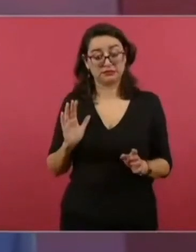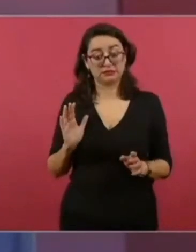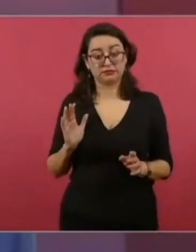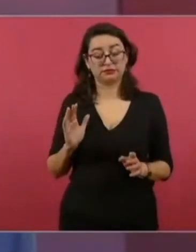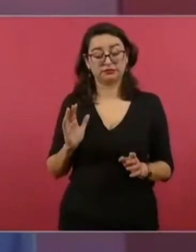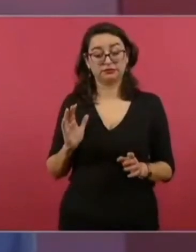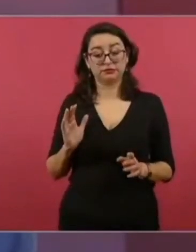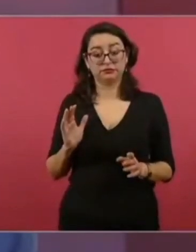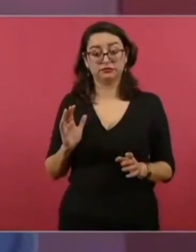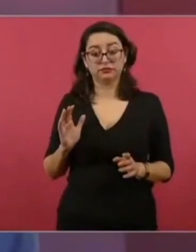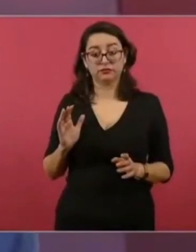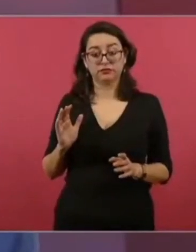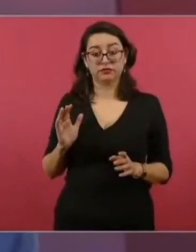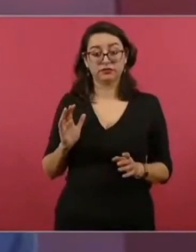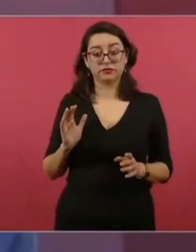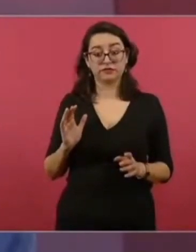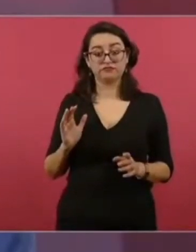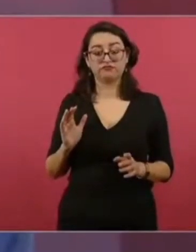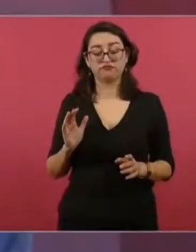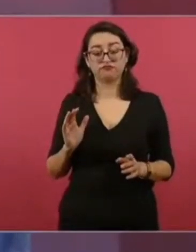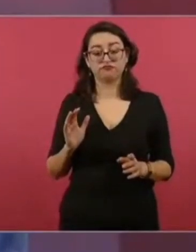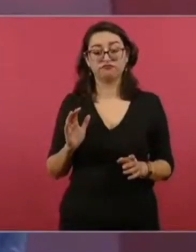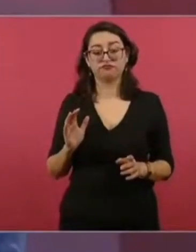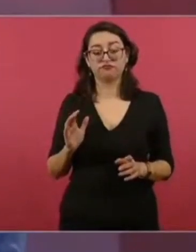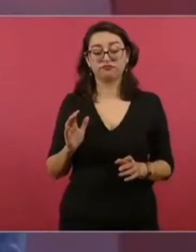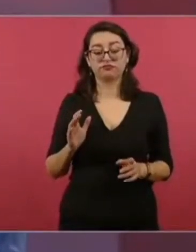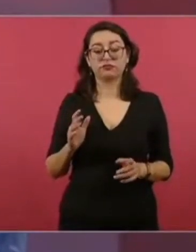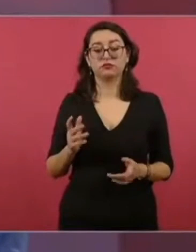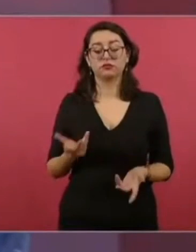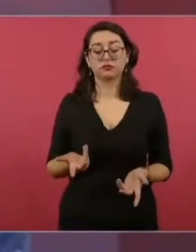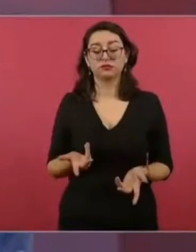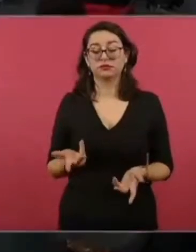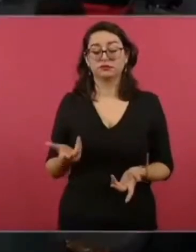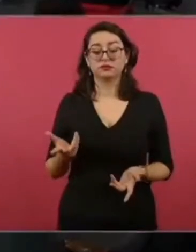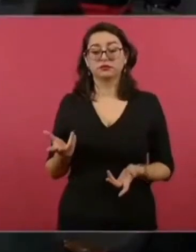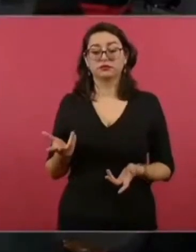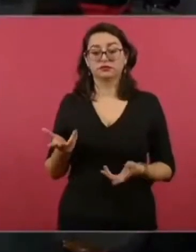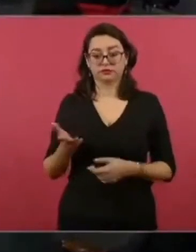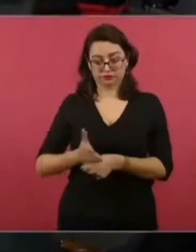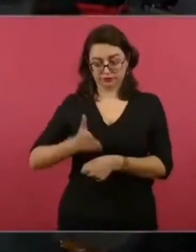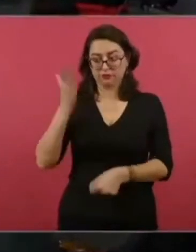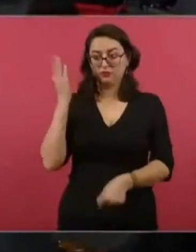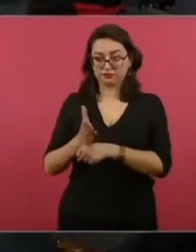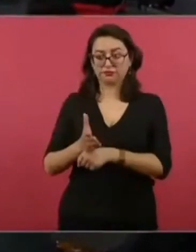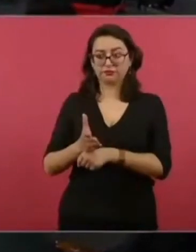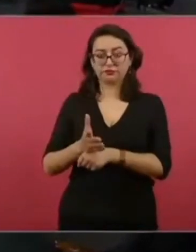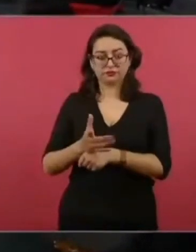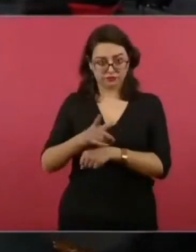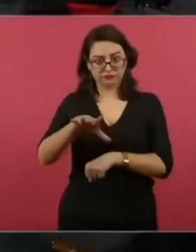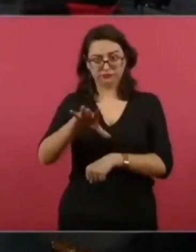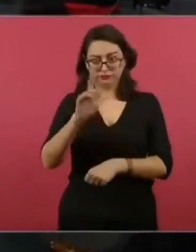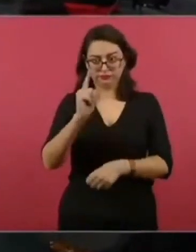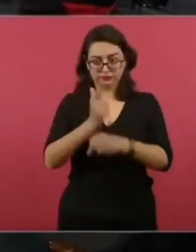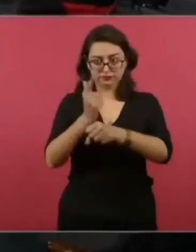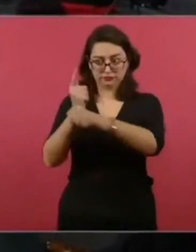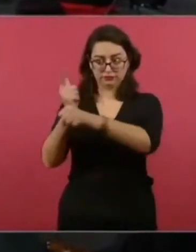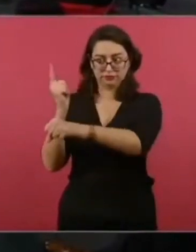no hay violencia. Imagínense que ayer